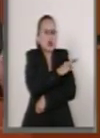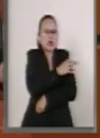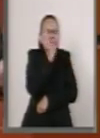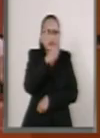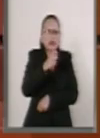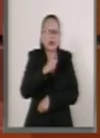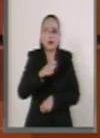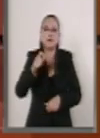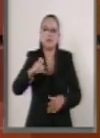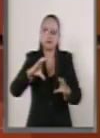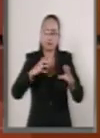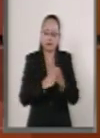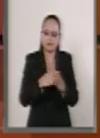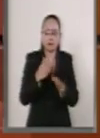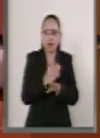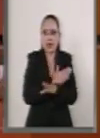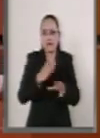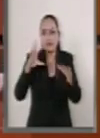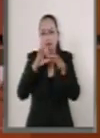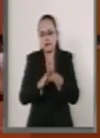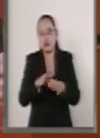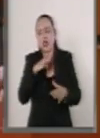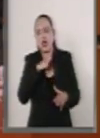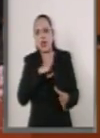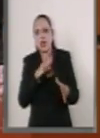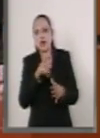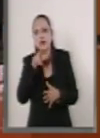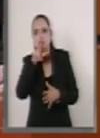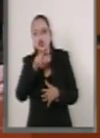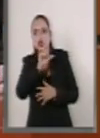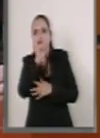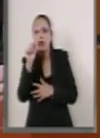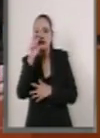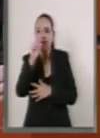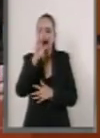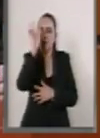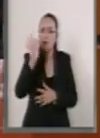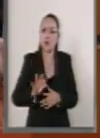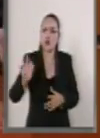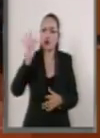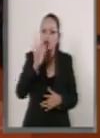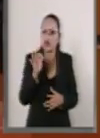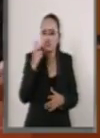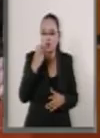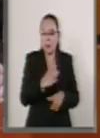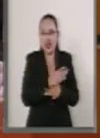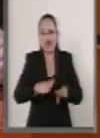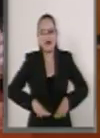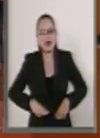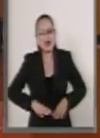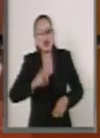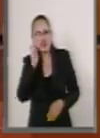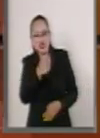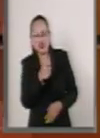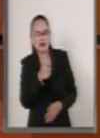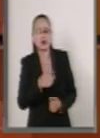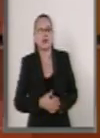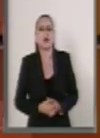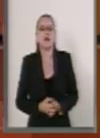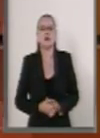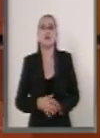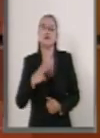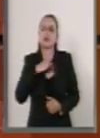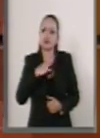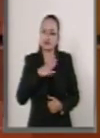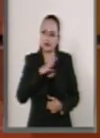netos entre el 18 y el 30 por ciento, es decir, cuenta con un